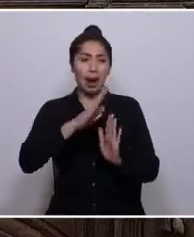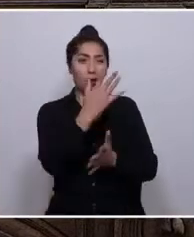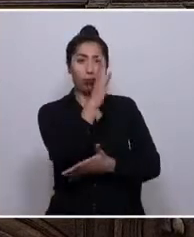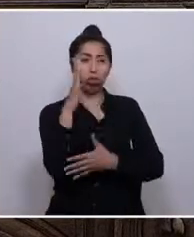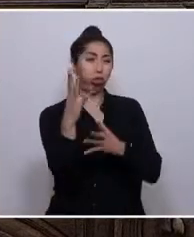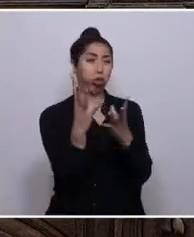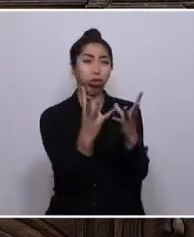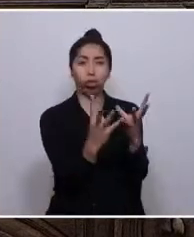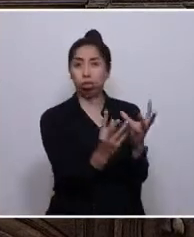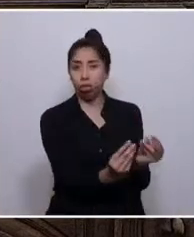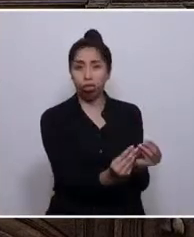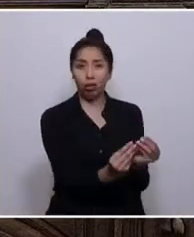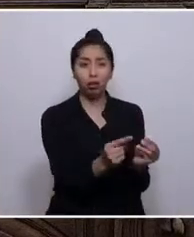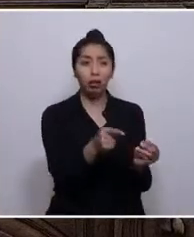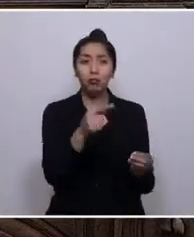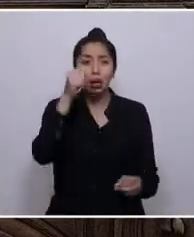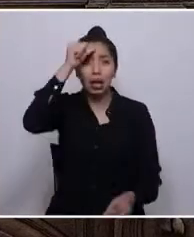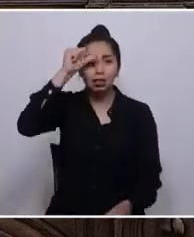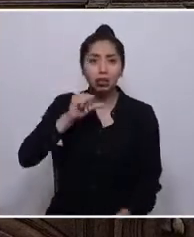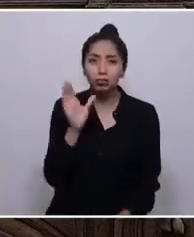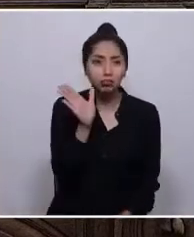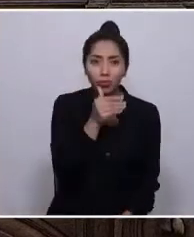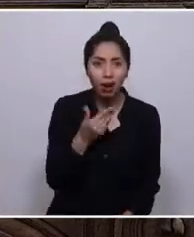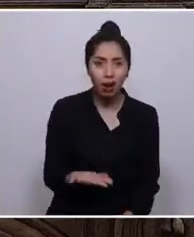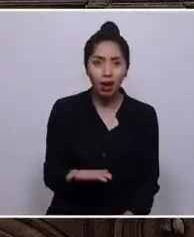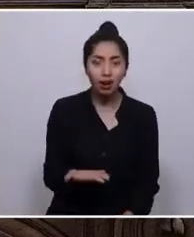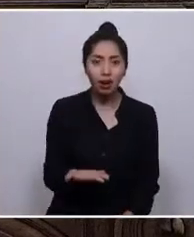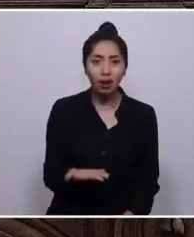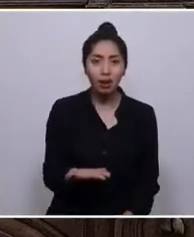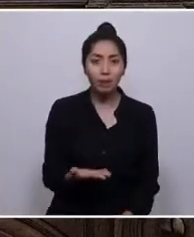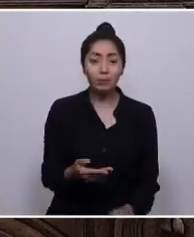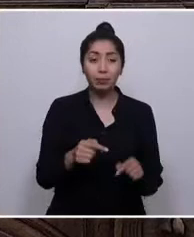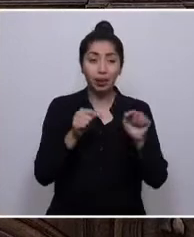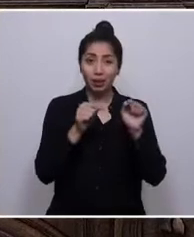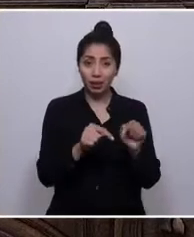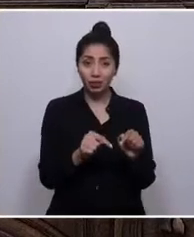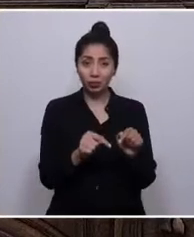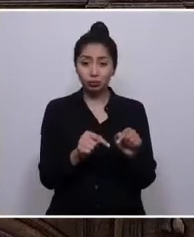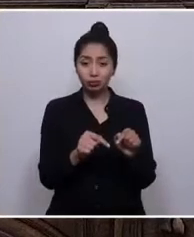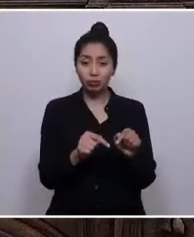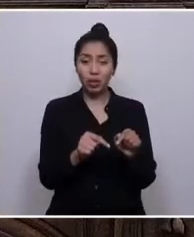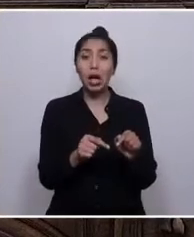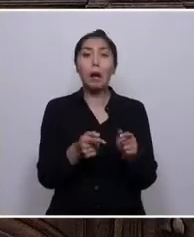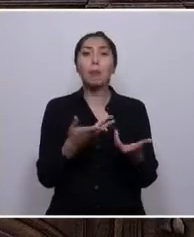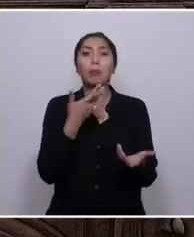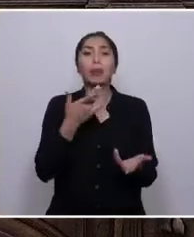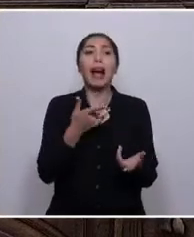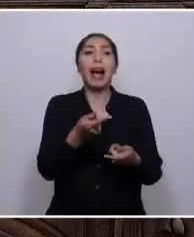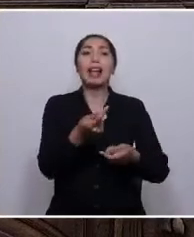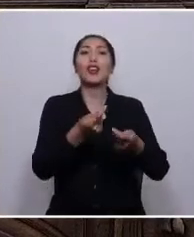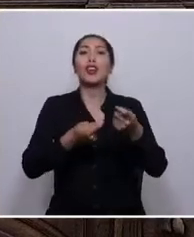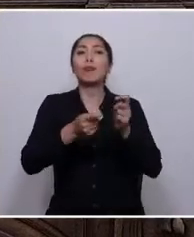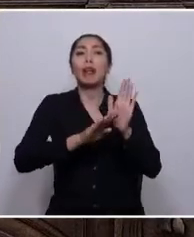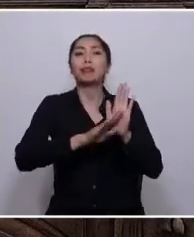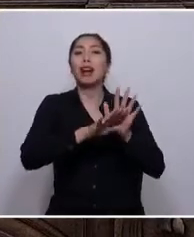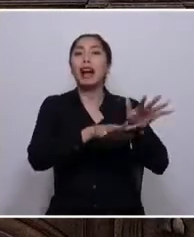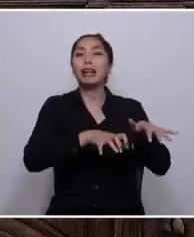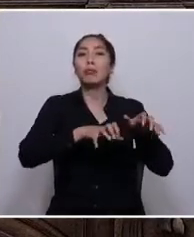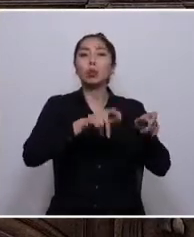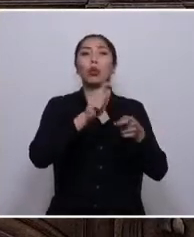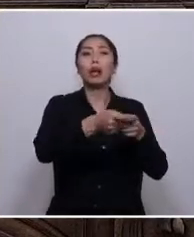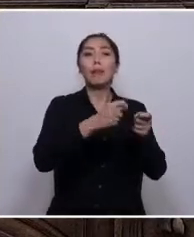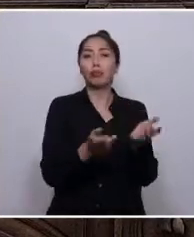quedado en la impunidad. Una impunidad que basaba su economía en la agricultura y en la pesca.